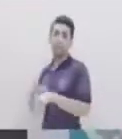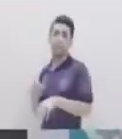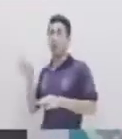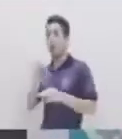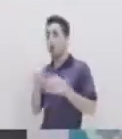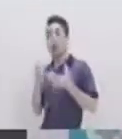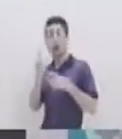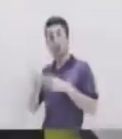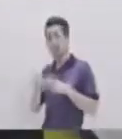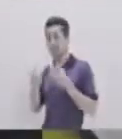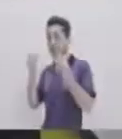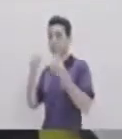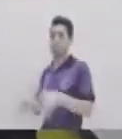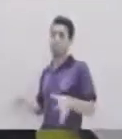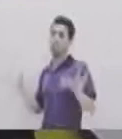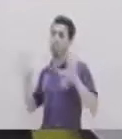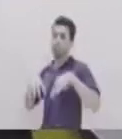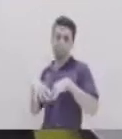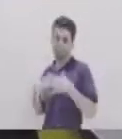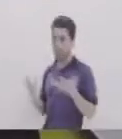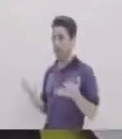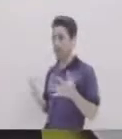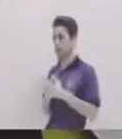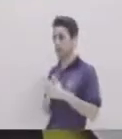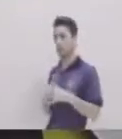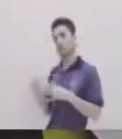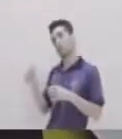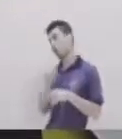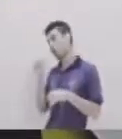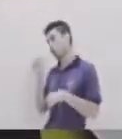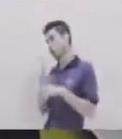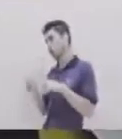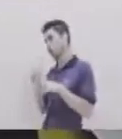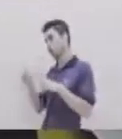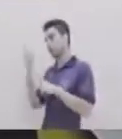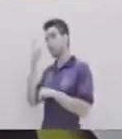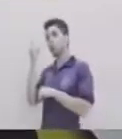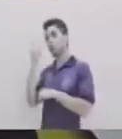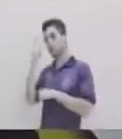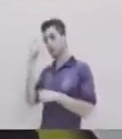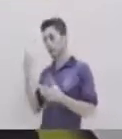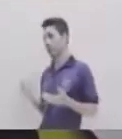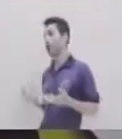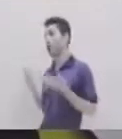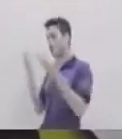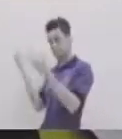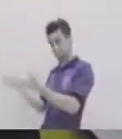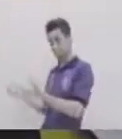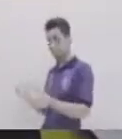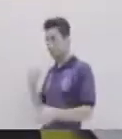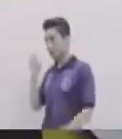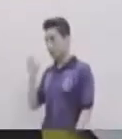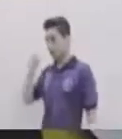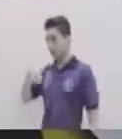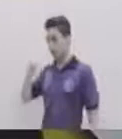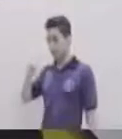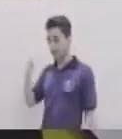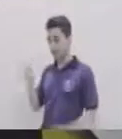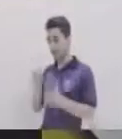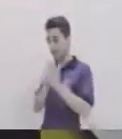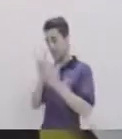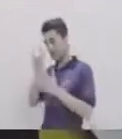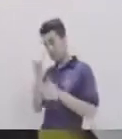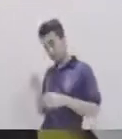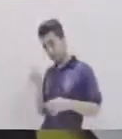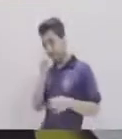estropee Tu producto Ajá Otro aspecto Muy muy importante También al despachar Es el empaque Y el